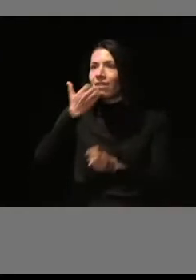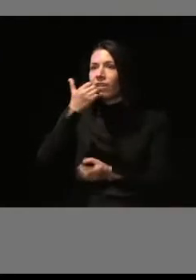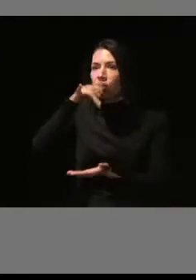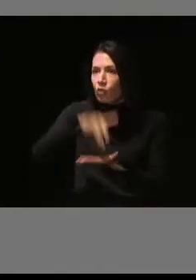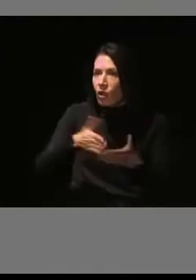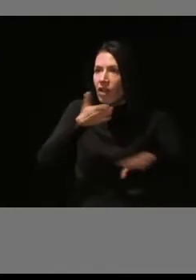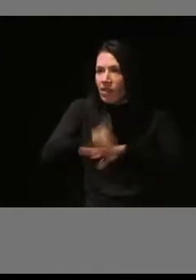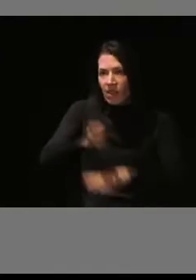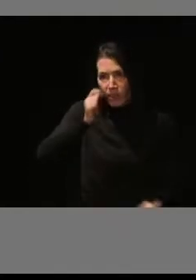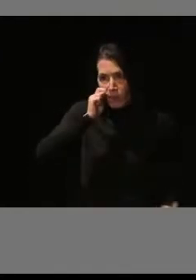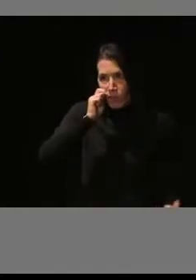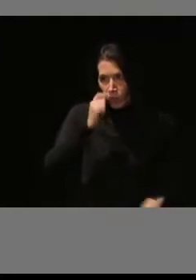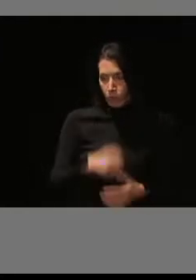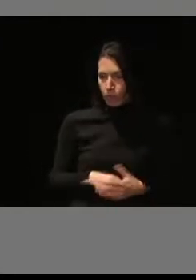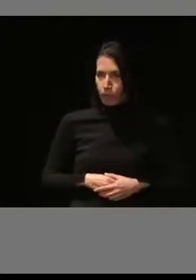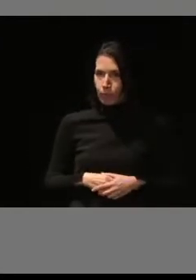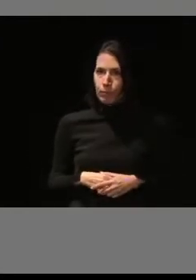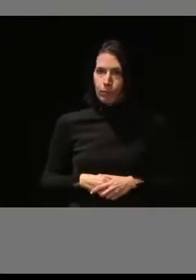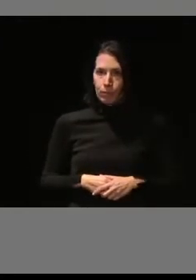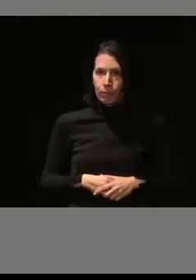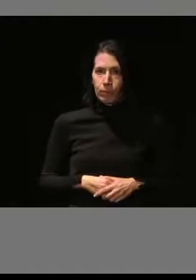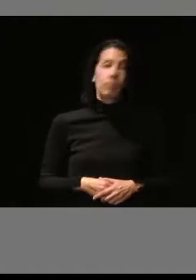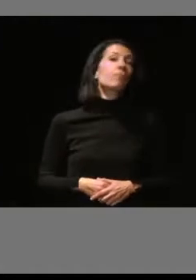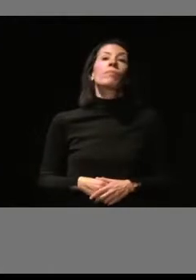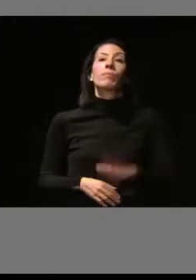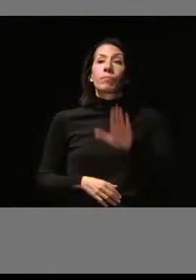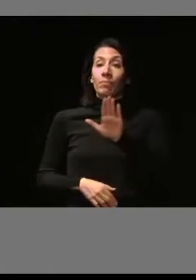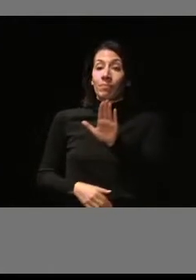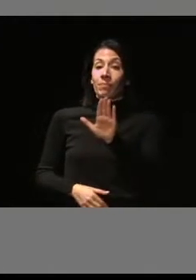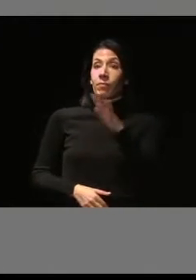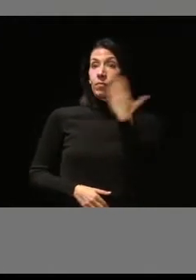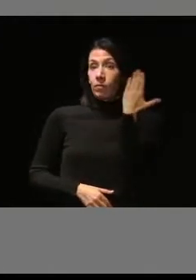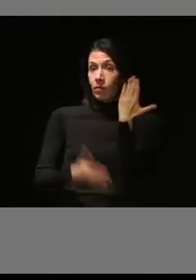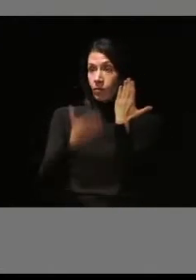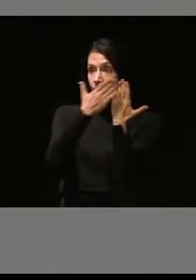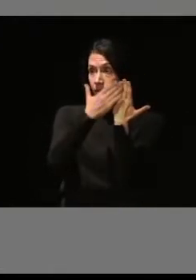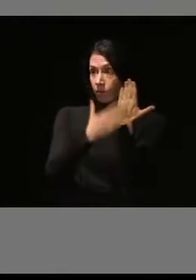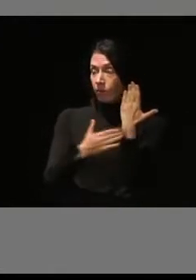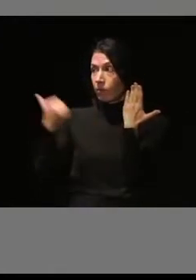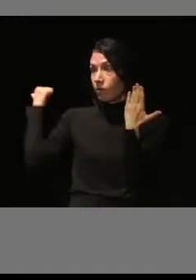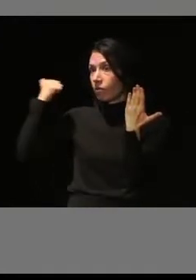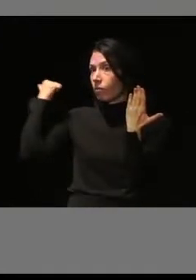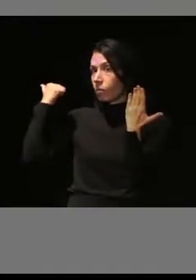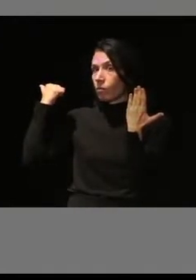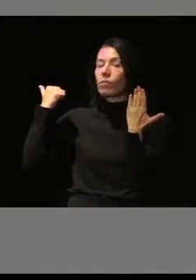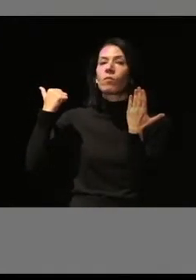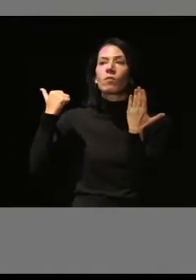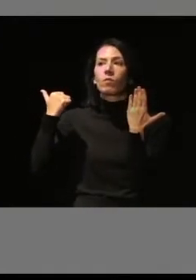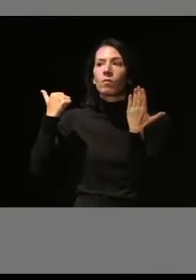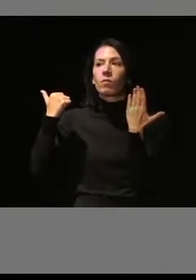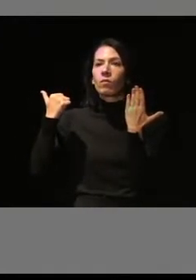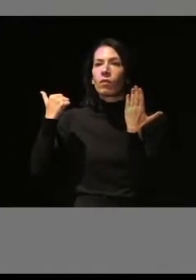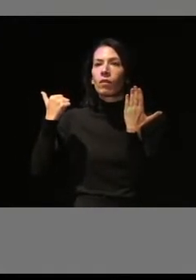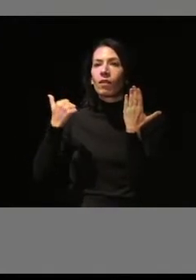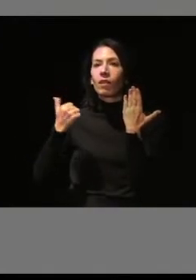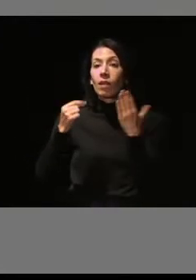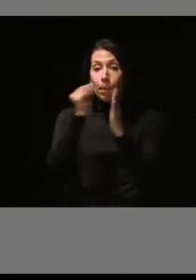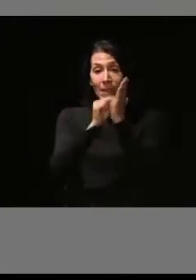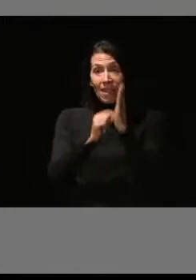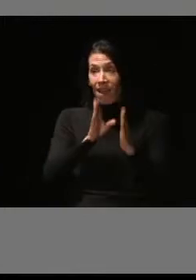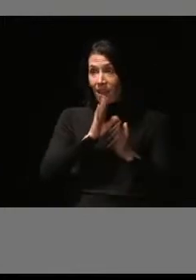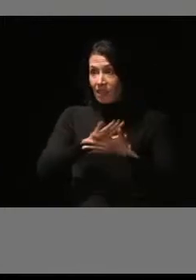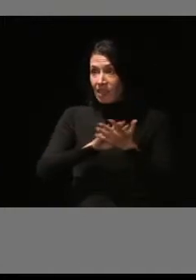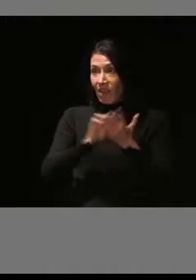de realizar esa inspección. Y en el reverso, a qué da lugar esas tres medidas